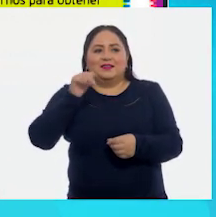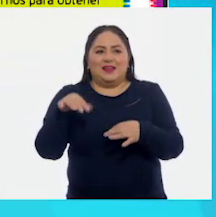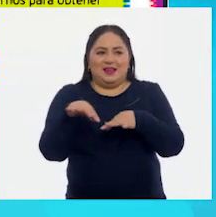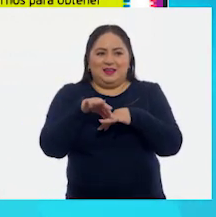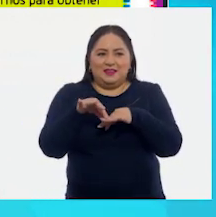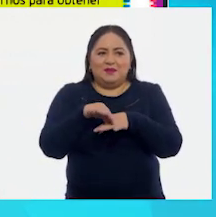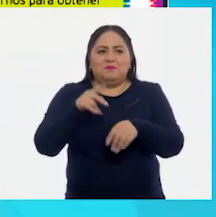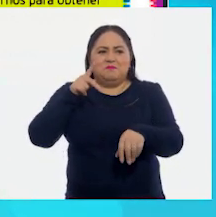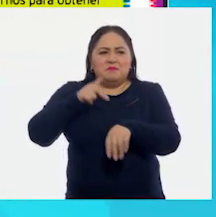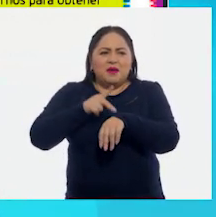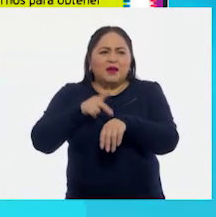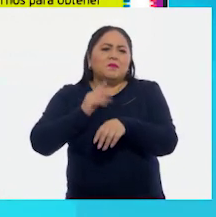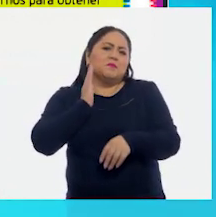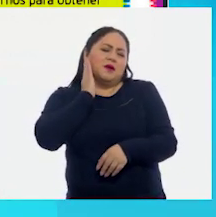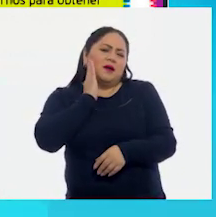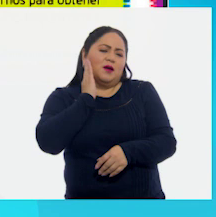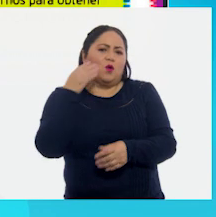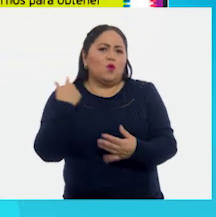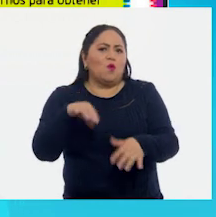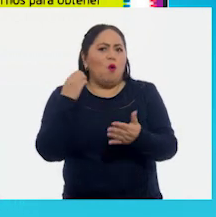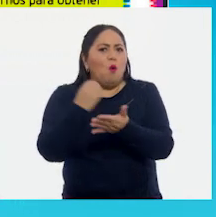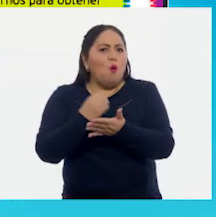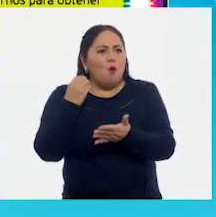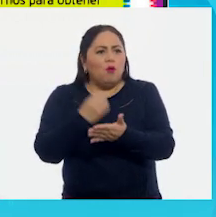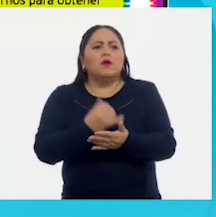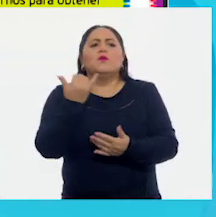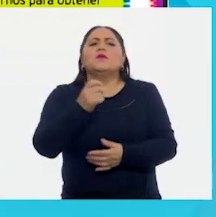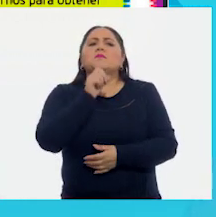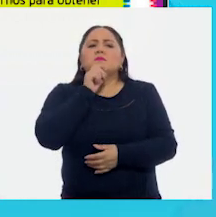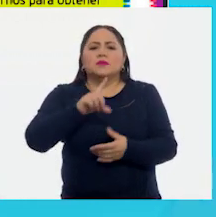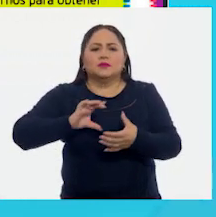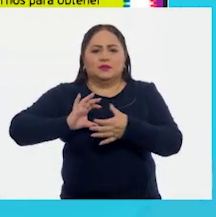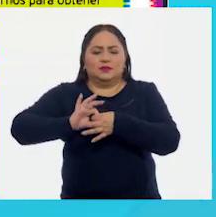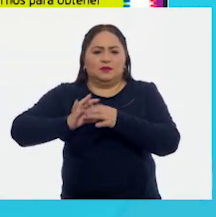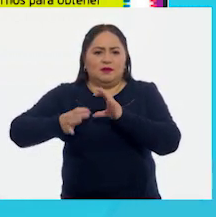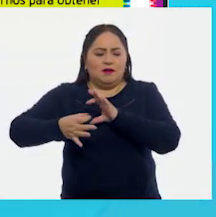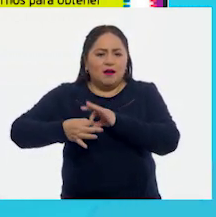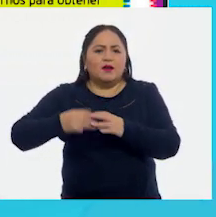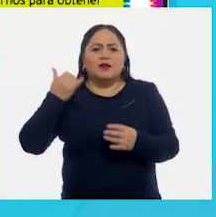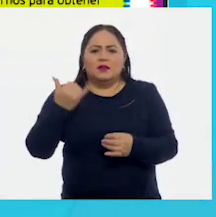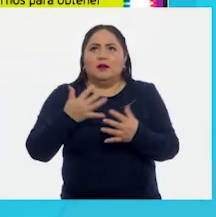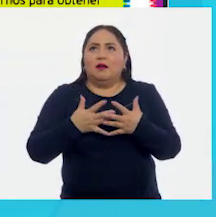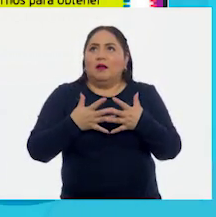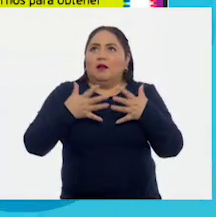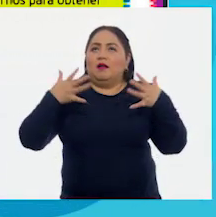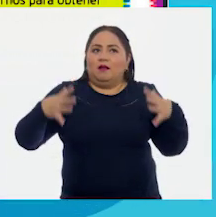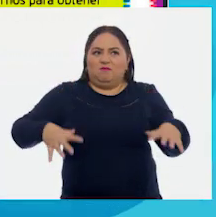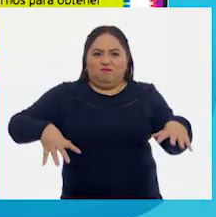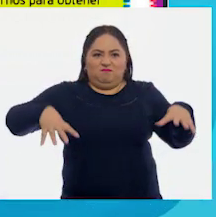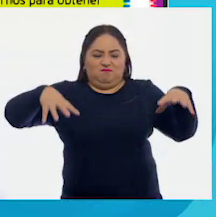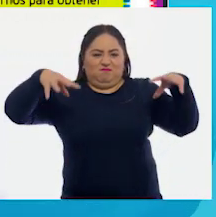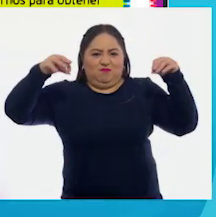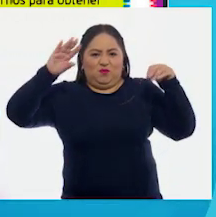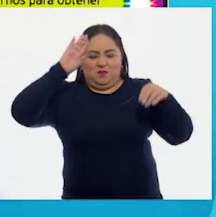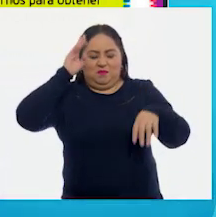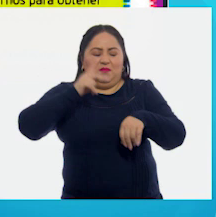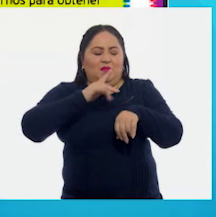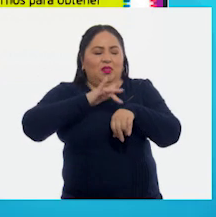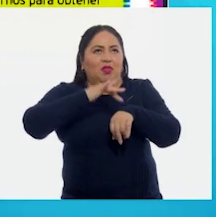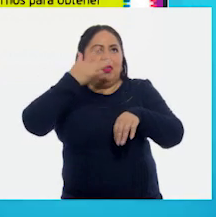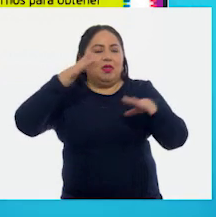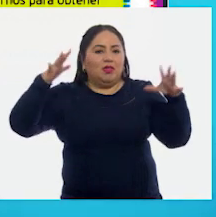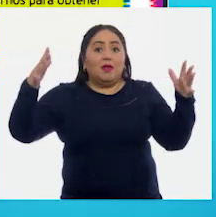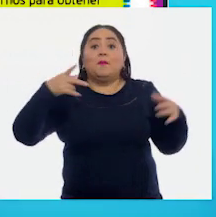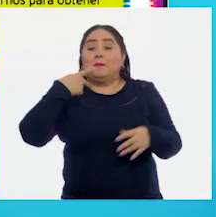piedras y manzanas de oro, también esclavos y un gran palacio de mármol y cristal. ¡Wow! Lo que